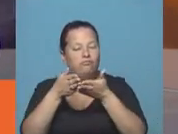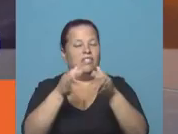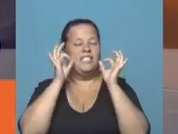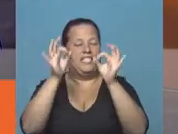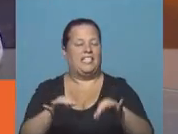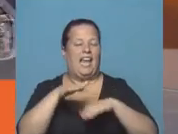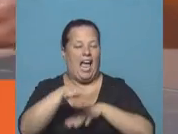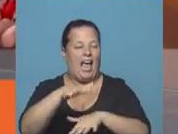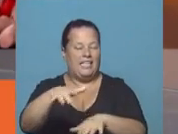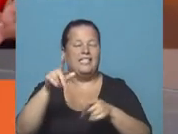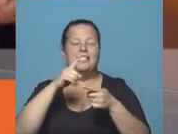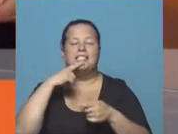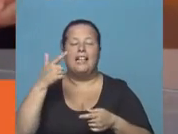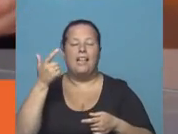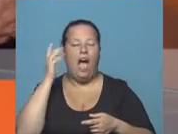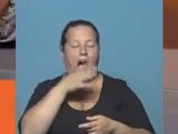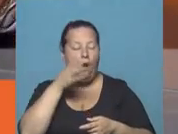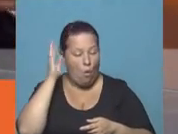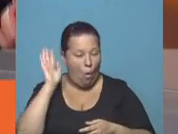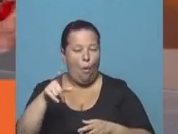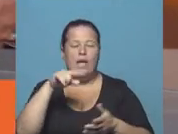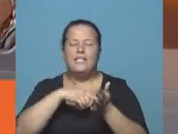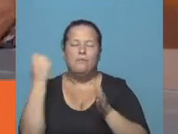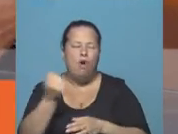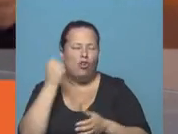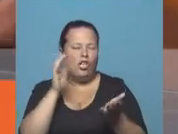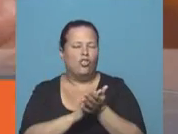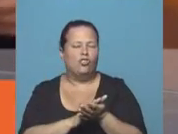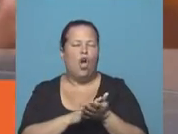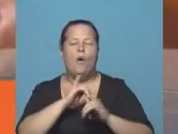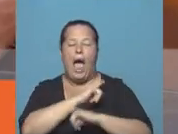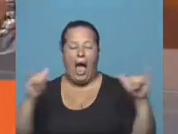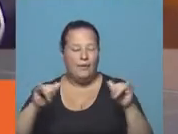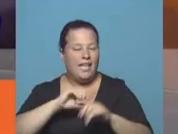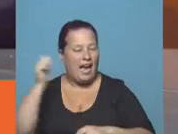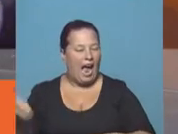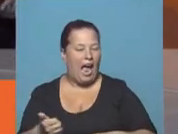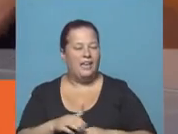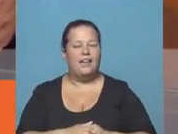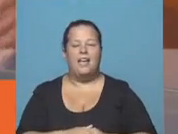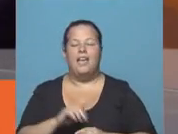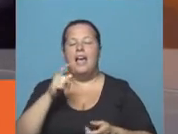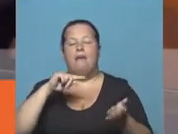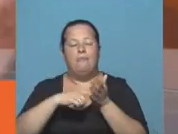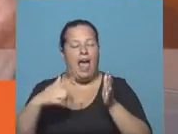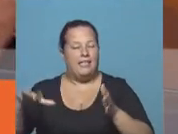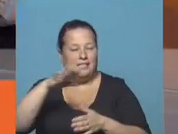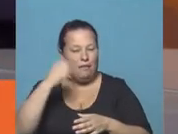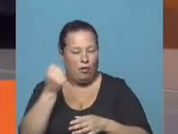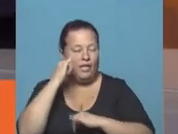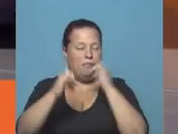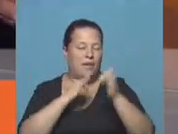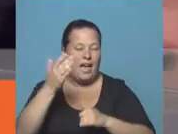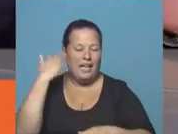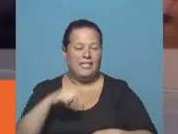a Santiago de Cuba, una ciudad clave en lo que tiene que ver con el anuncio del triunfo de la Revolución, ¿no? La plaza central allí, Fidel anunciaba